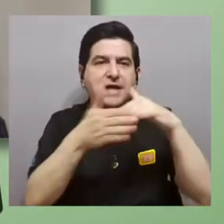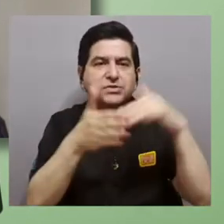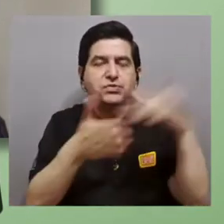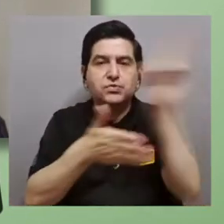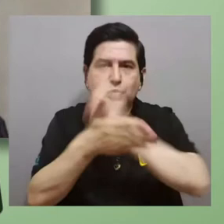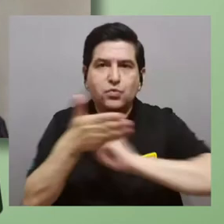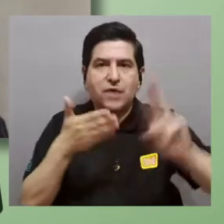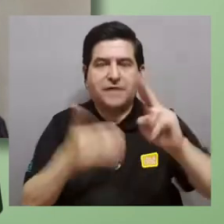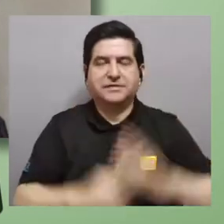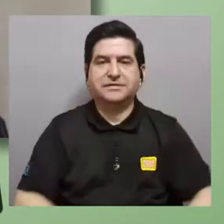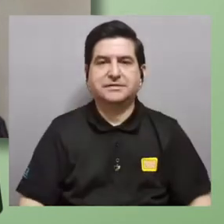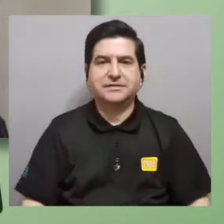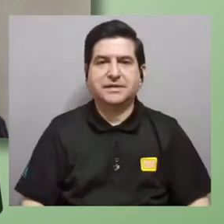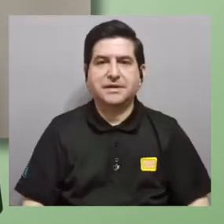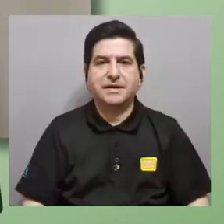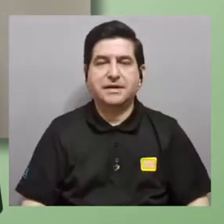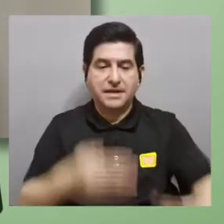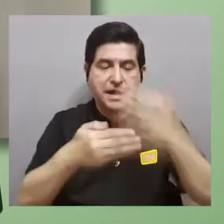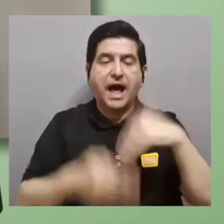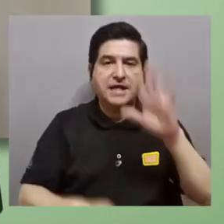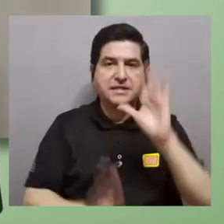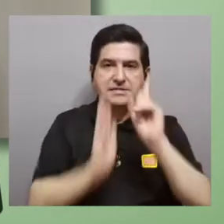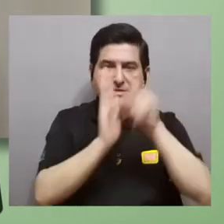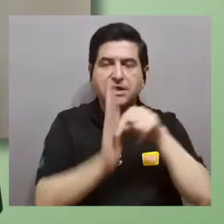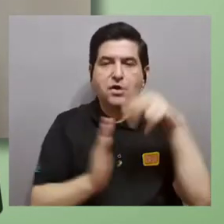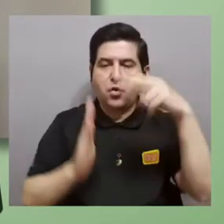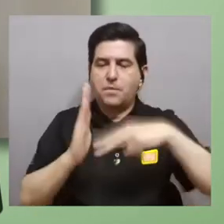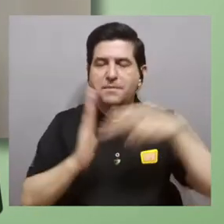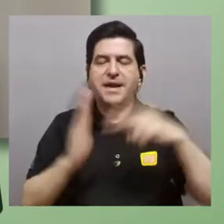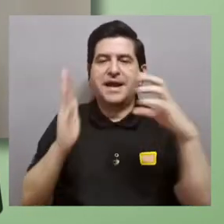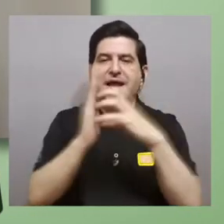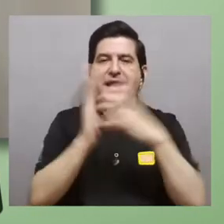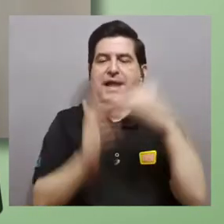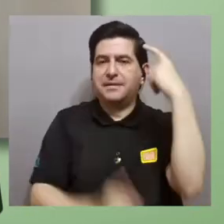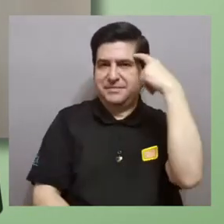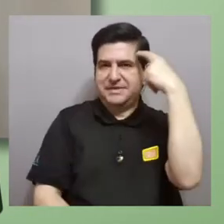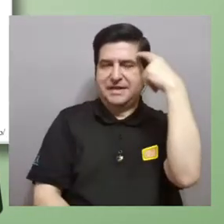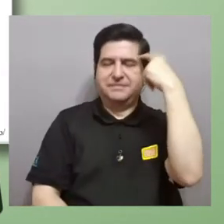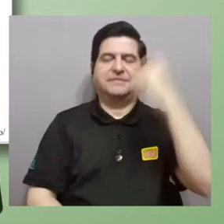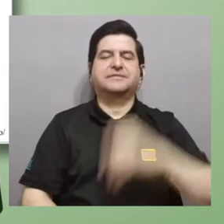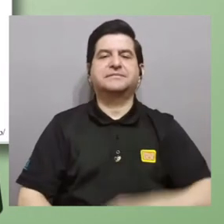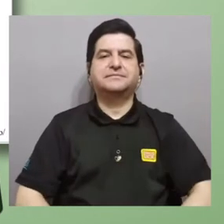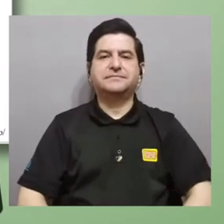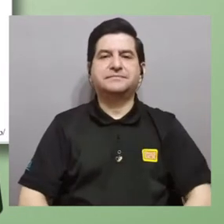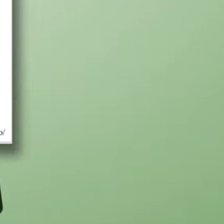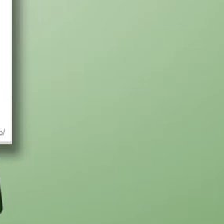universitario por ejemplo y puedan sacar algo antes les voy a dar cinco segundos para que lean ese texto en la mente.